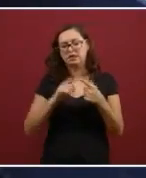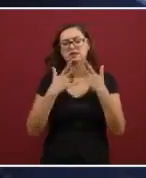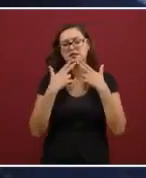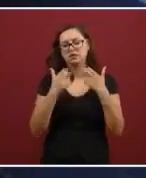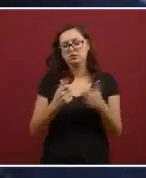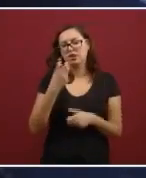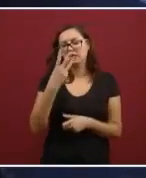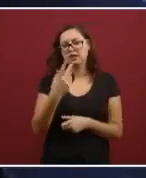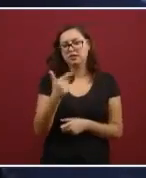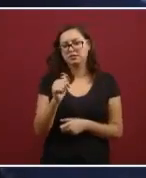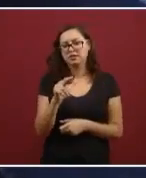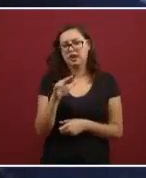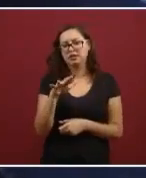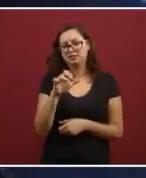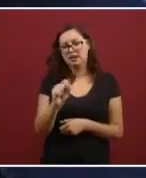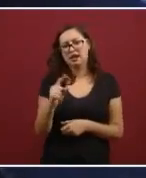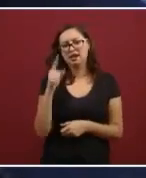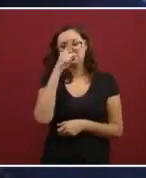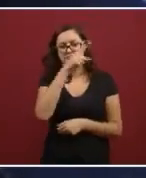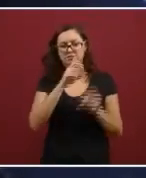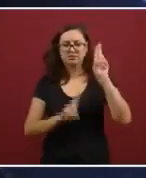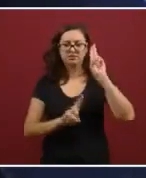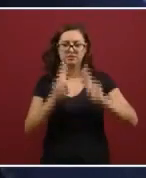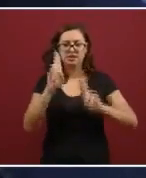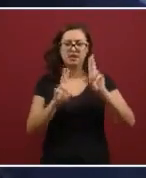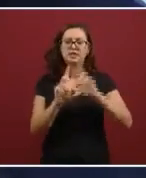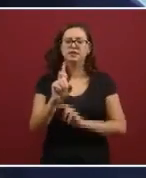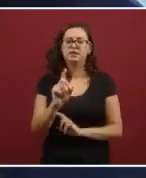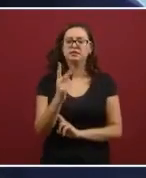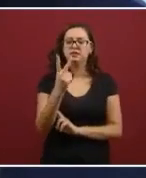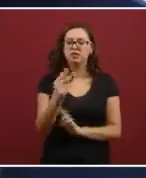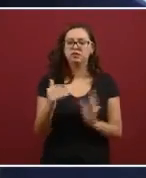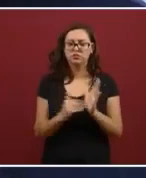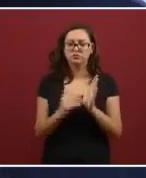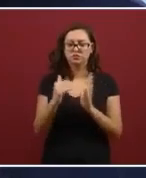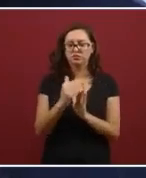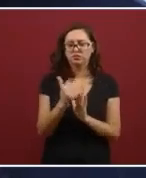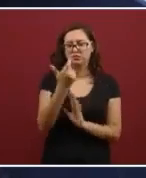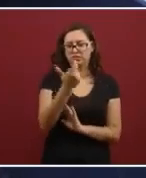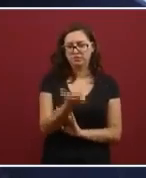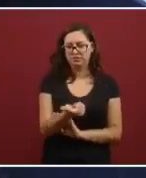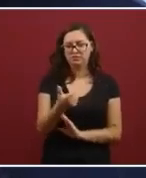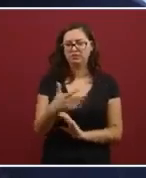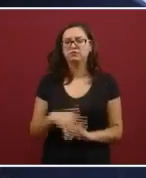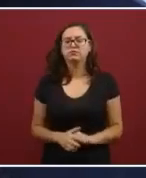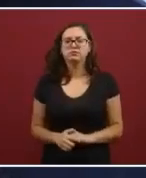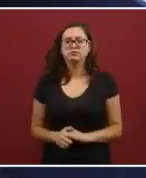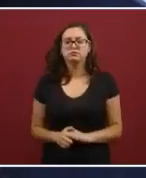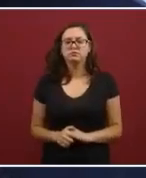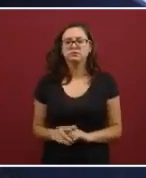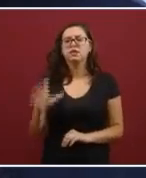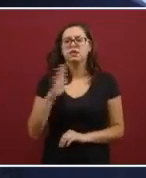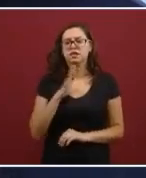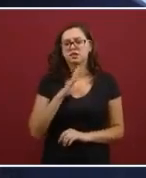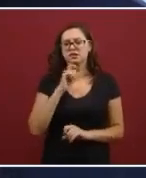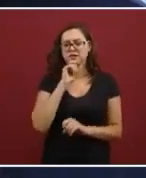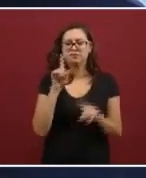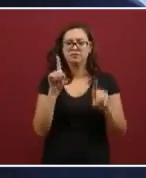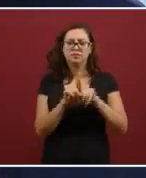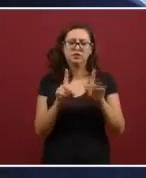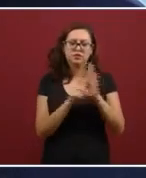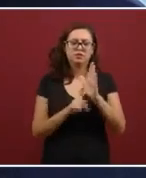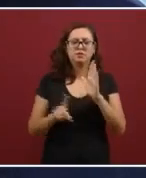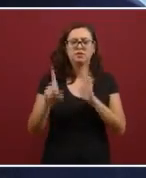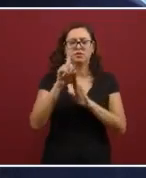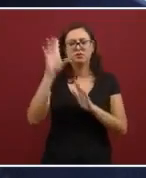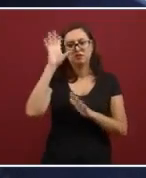García, que está ubicado en Naucalpan, con un precio de 32 millones, un precio inicial. Ahí también tenemos un departamento en